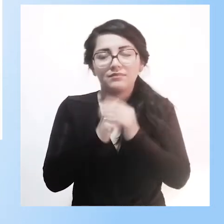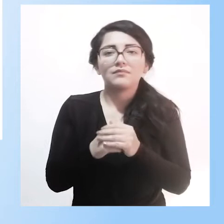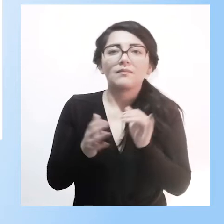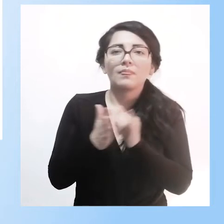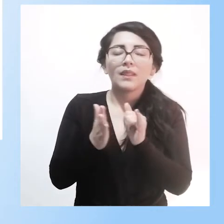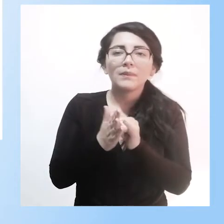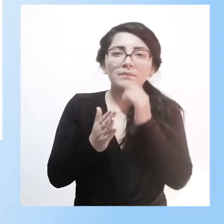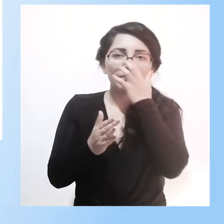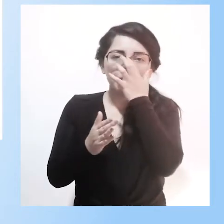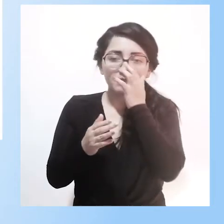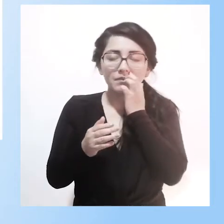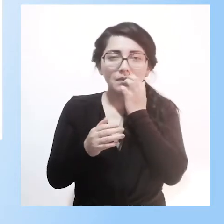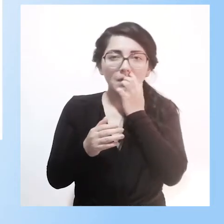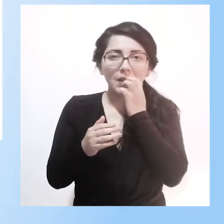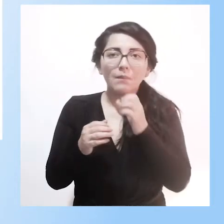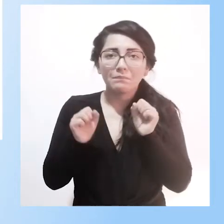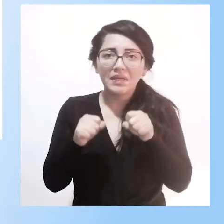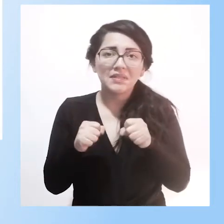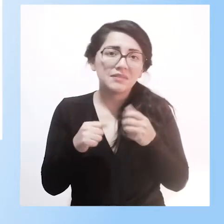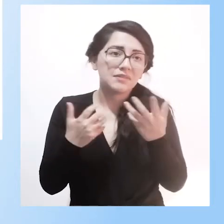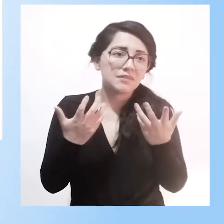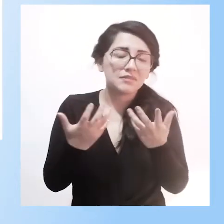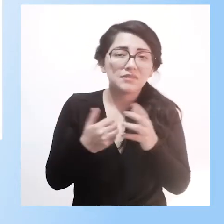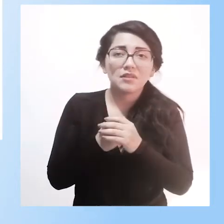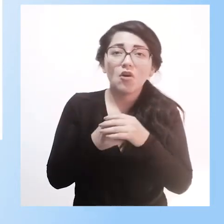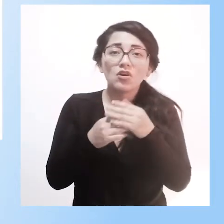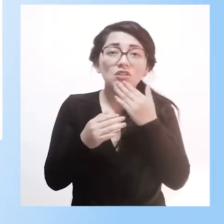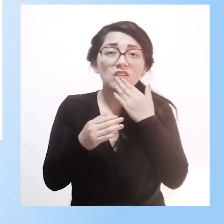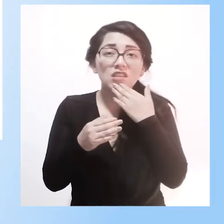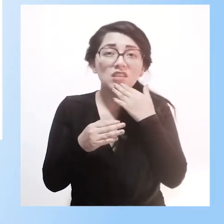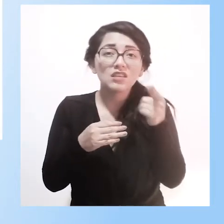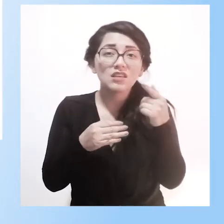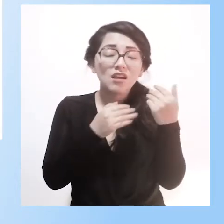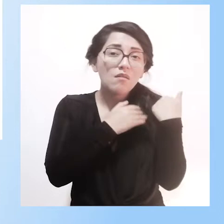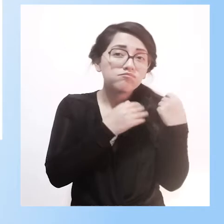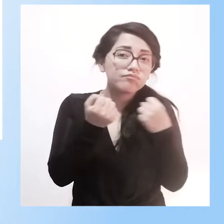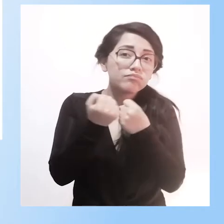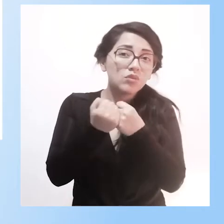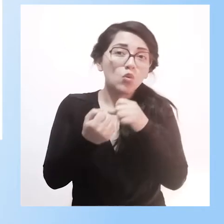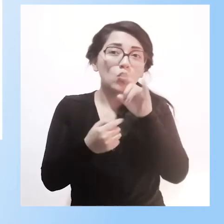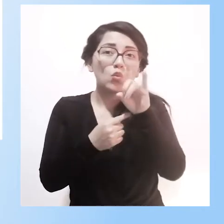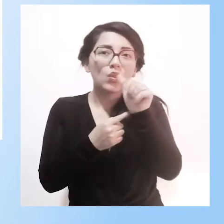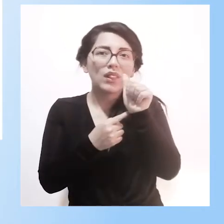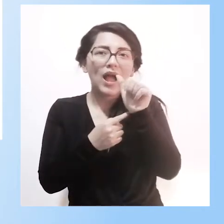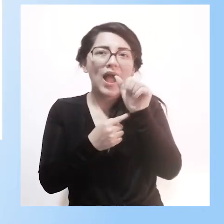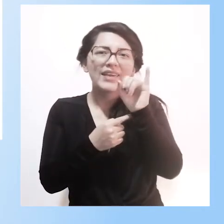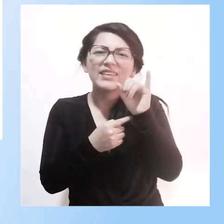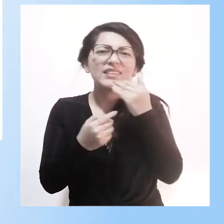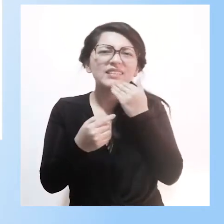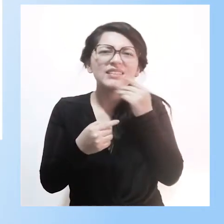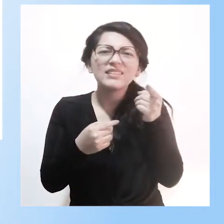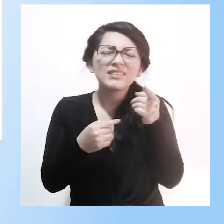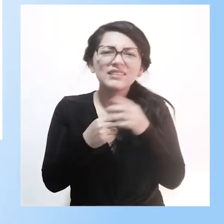docente para el programa, y un profesional de la UDAI. UDAI es un equipo de profesionales de las carreras